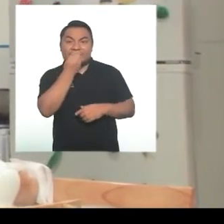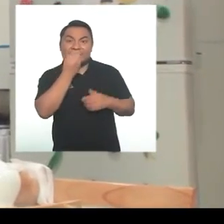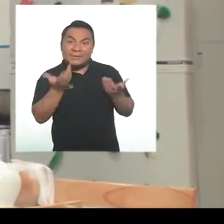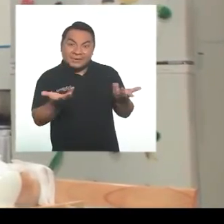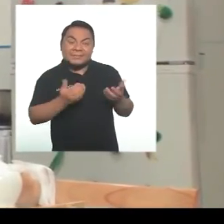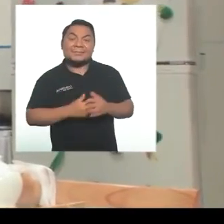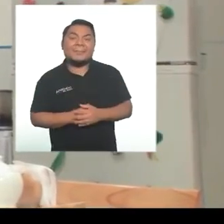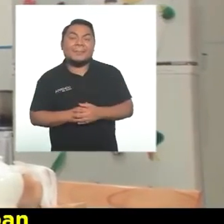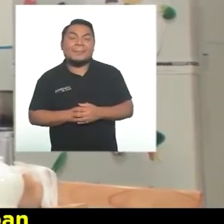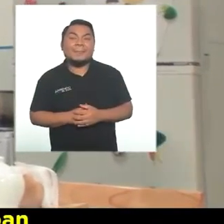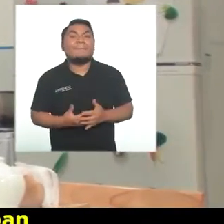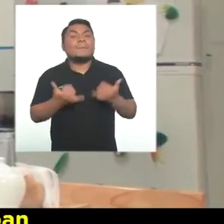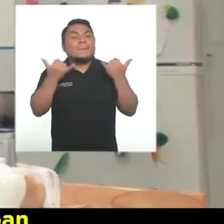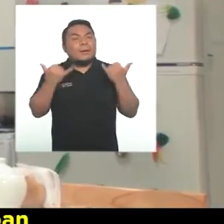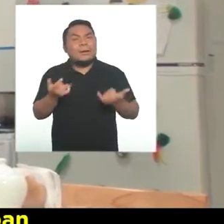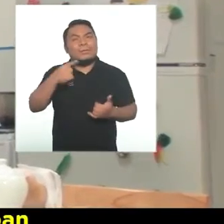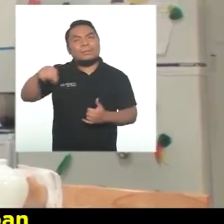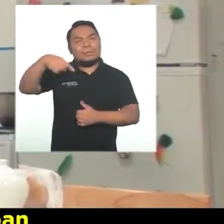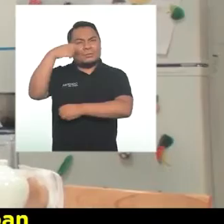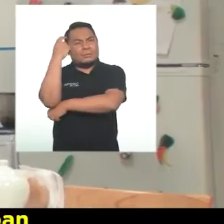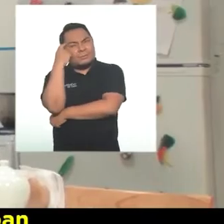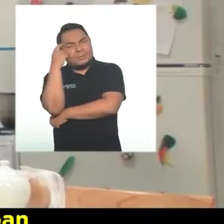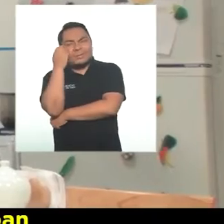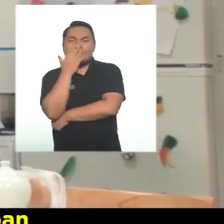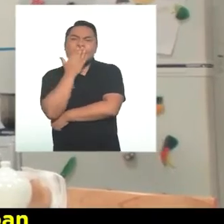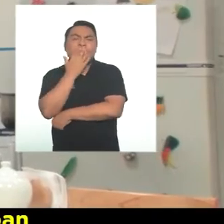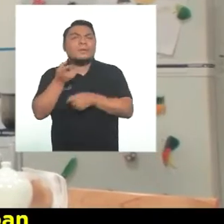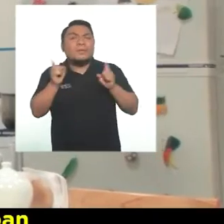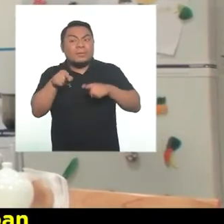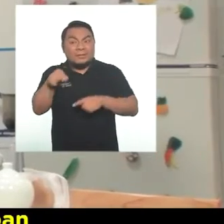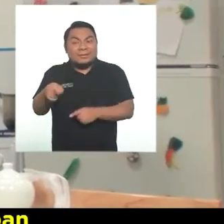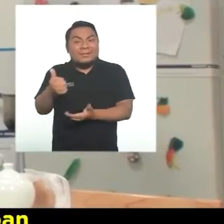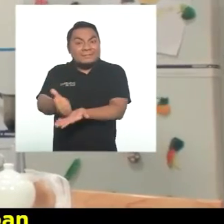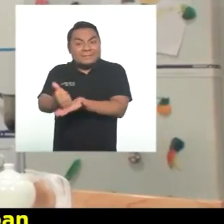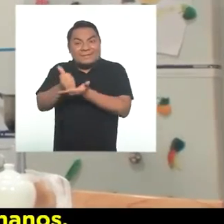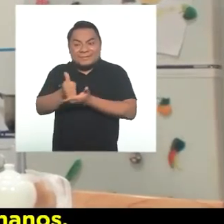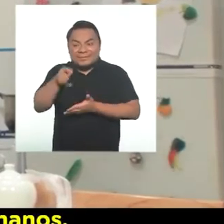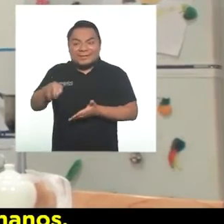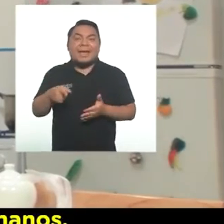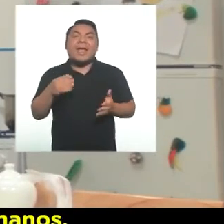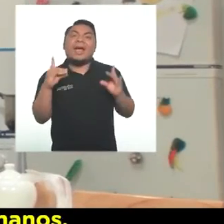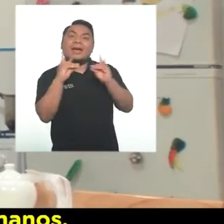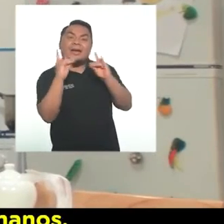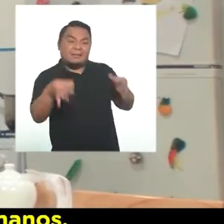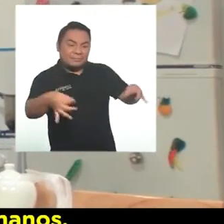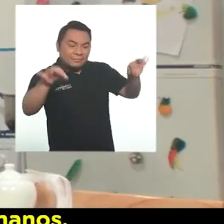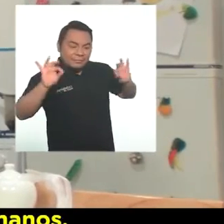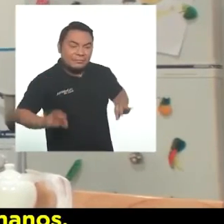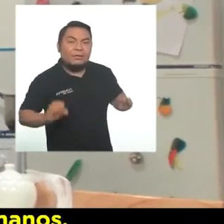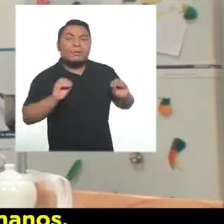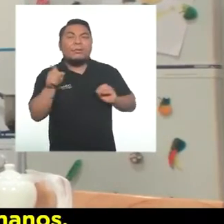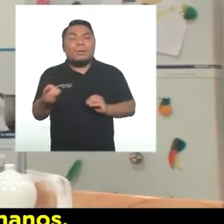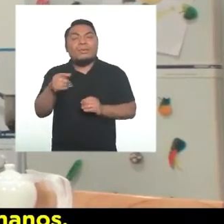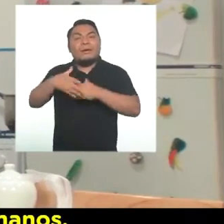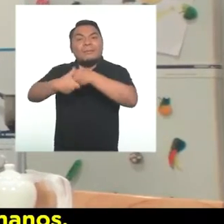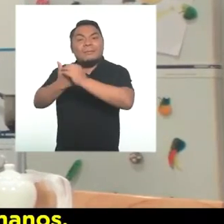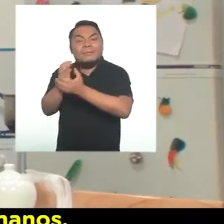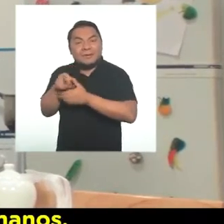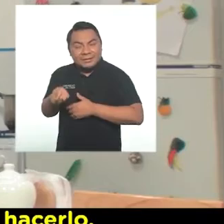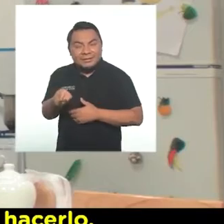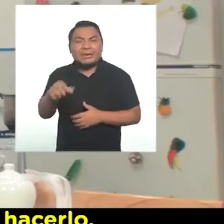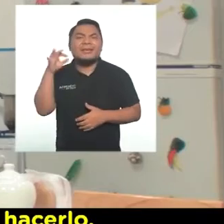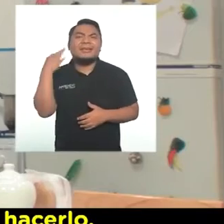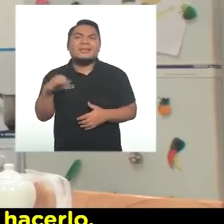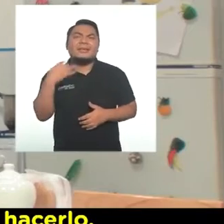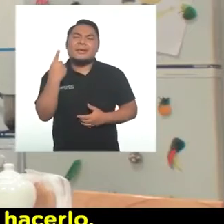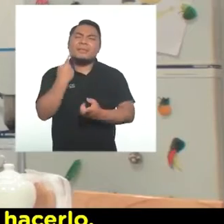comiendo. Ahora que lo pienso, cuando me ayudaban a atender la cama o cuando se lavaban las manos,